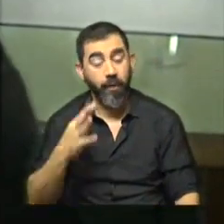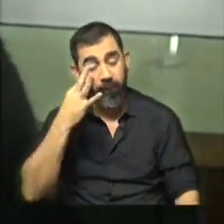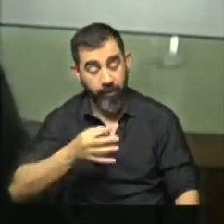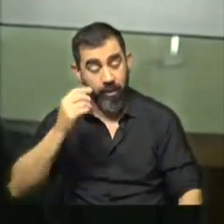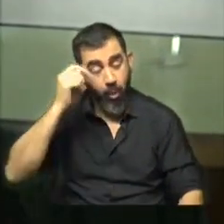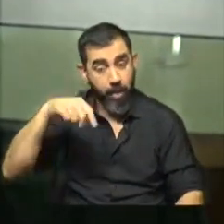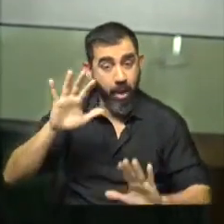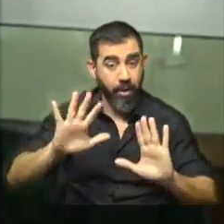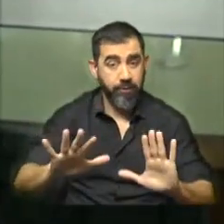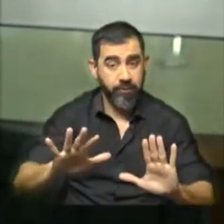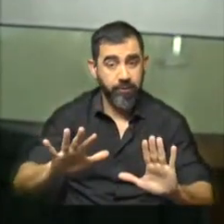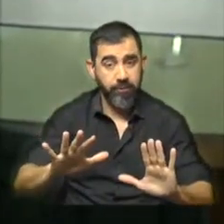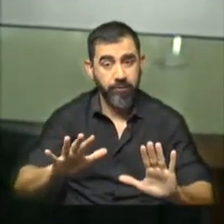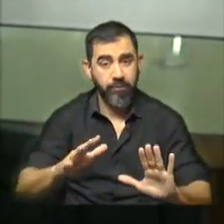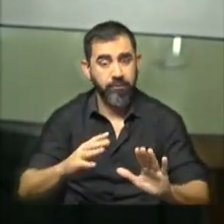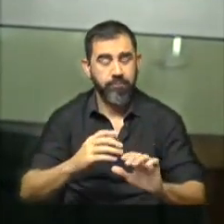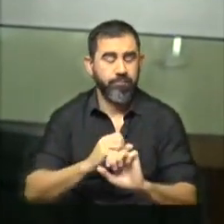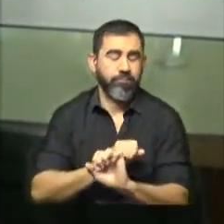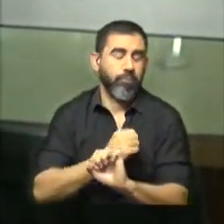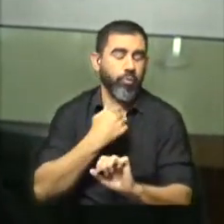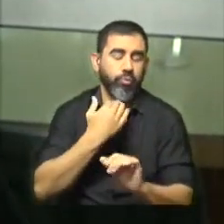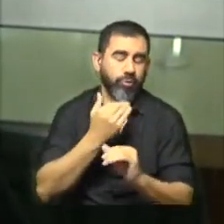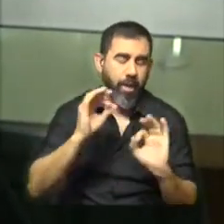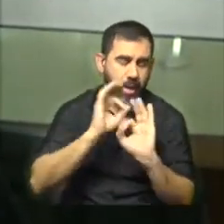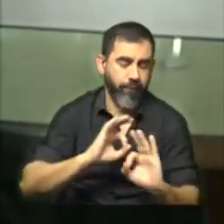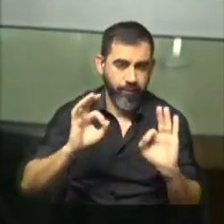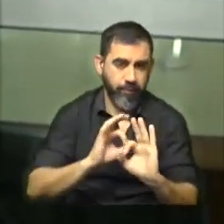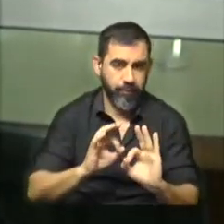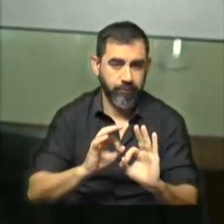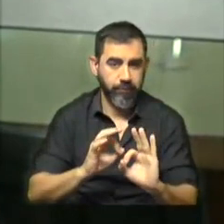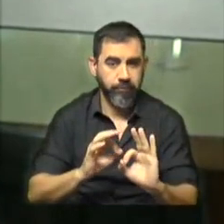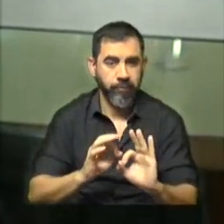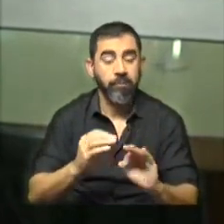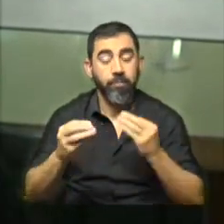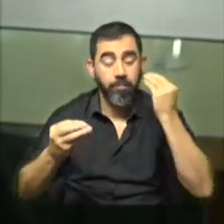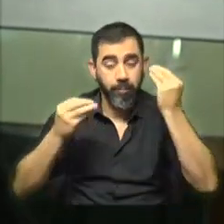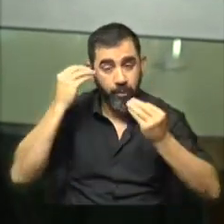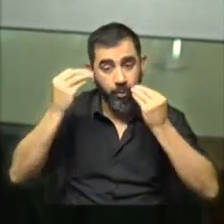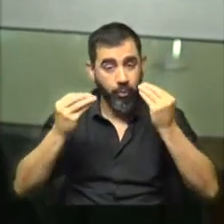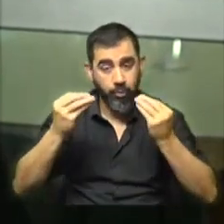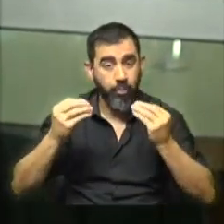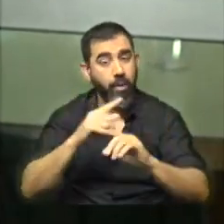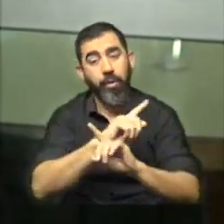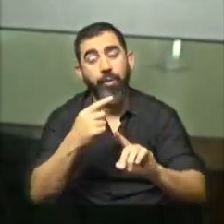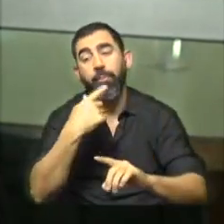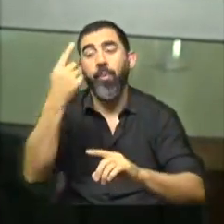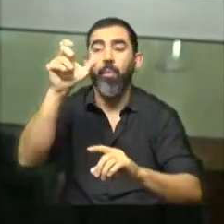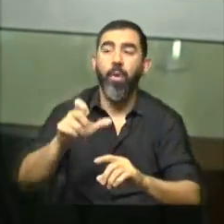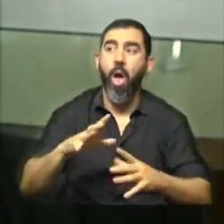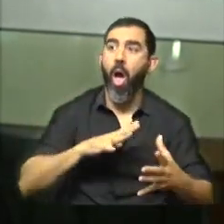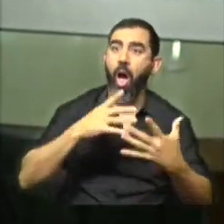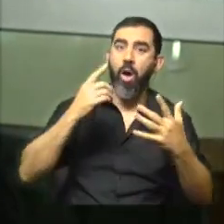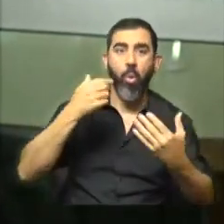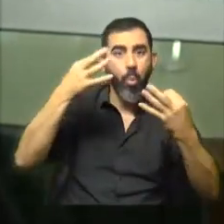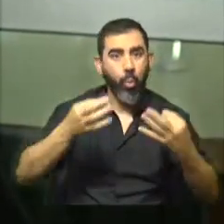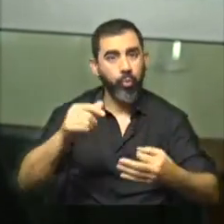así es de una ineptitud muy grande. Entonces realmente nos preocupa, no es alguien que uno diga, oh, hoy nos